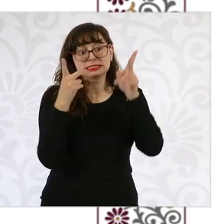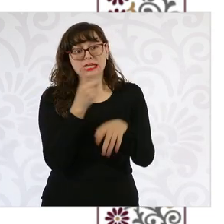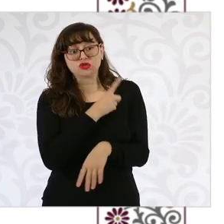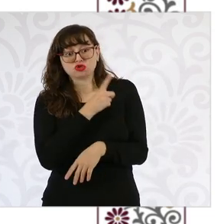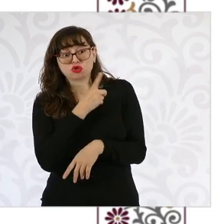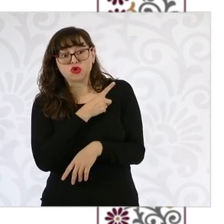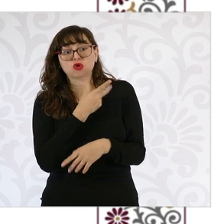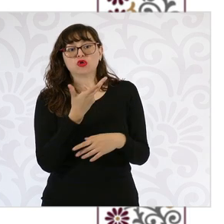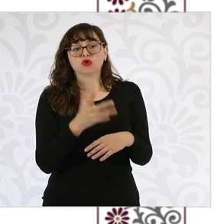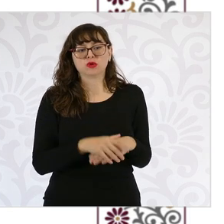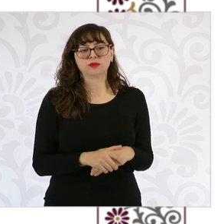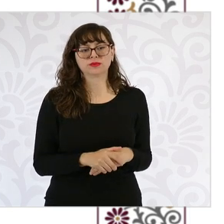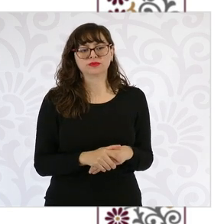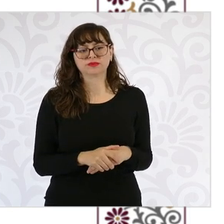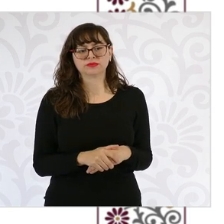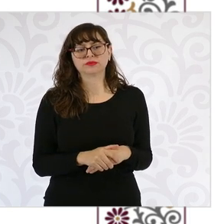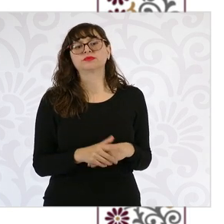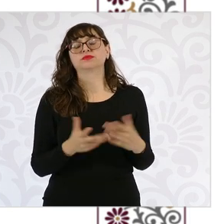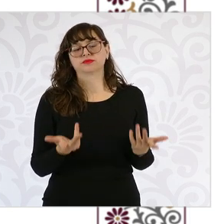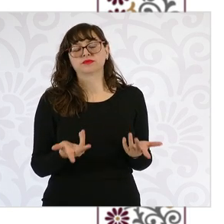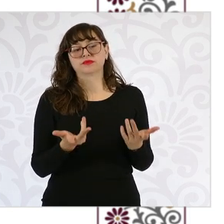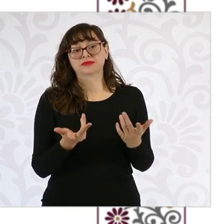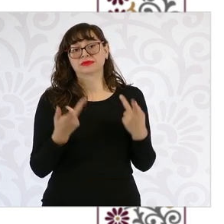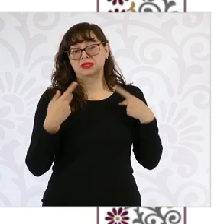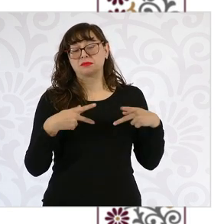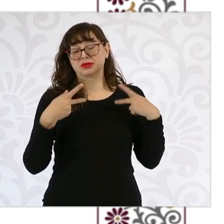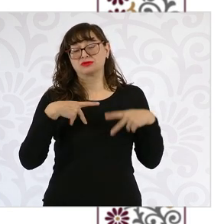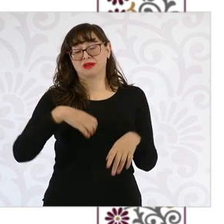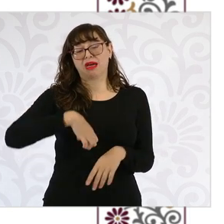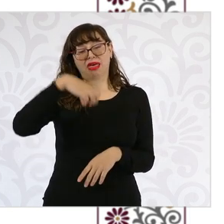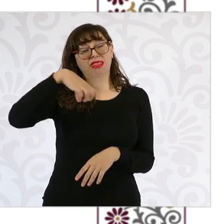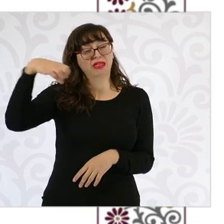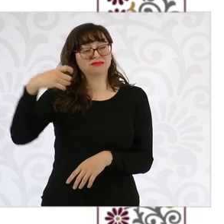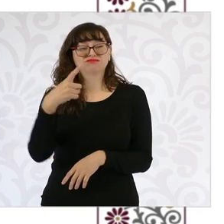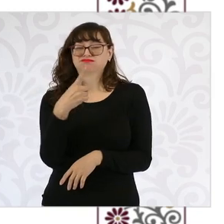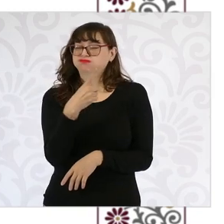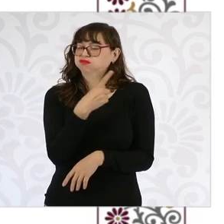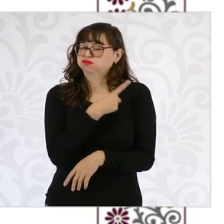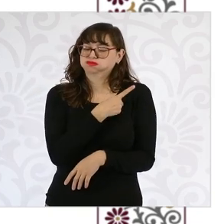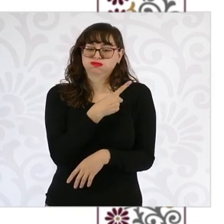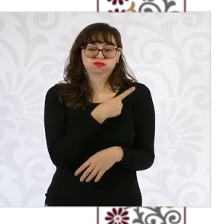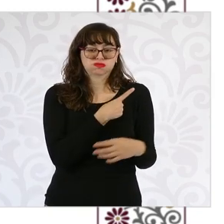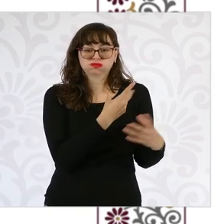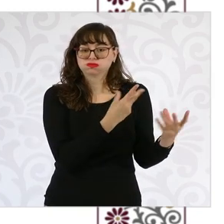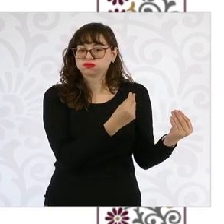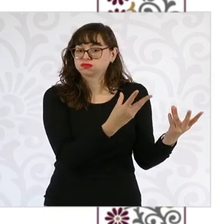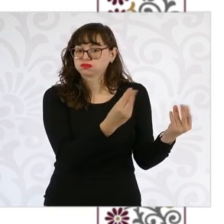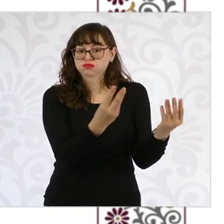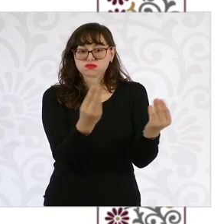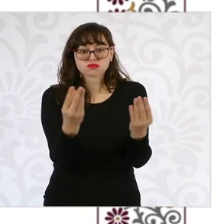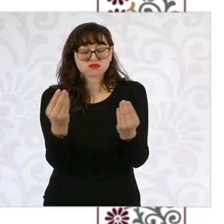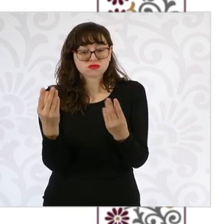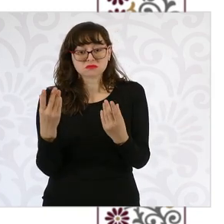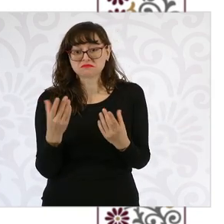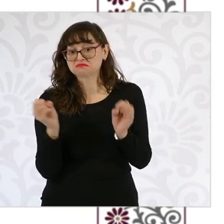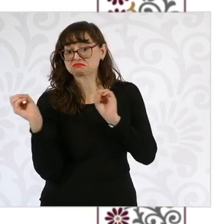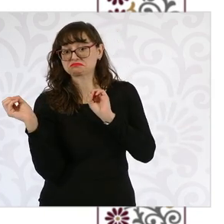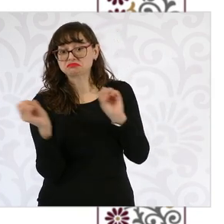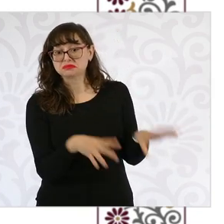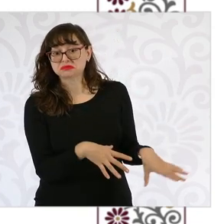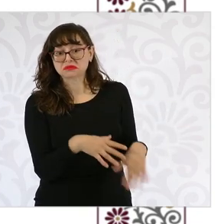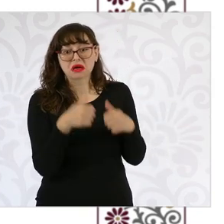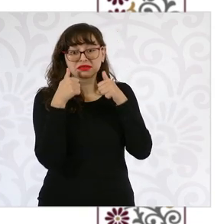solos. Hemos encontrado un número importante de personas solas en estado de abandono